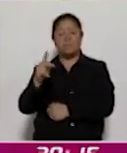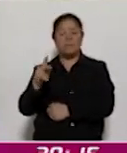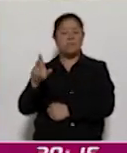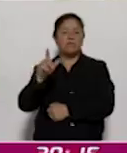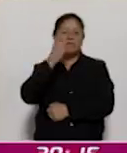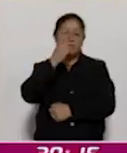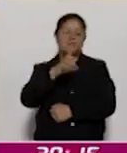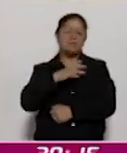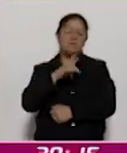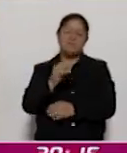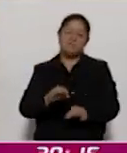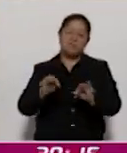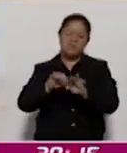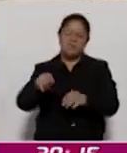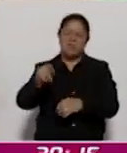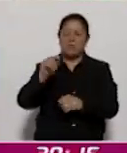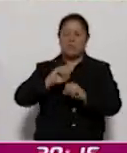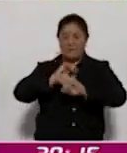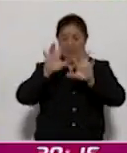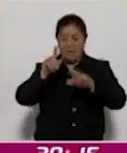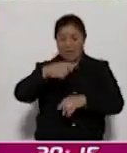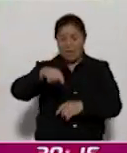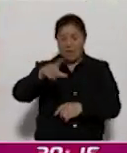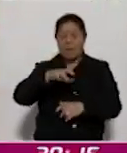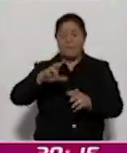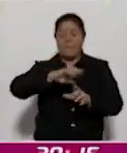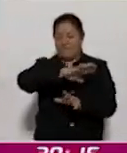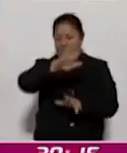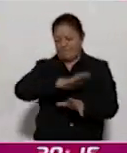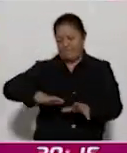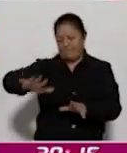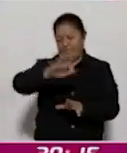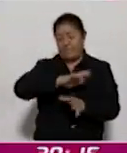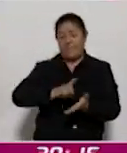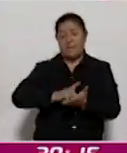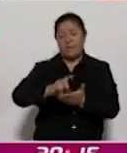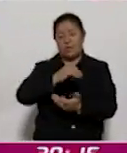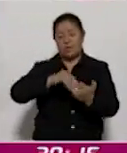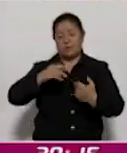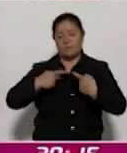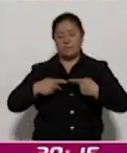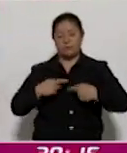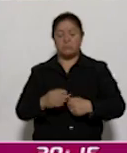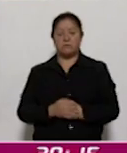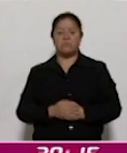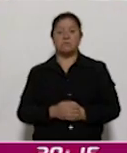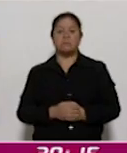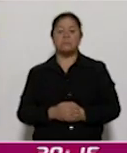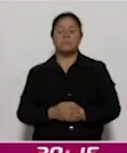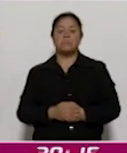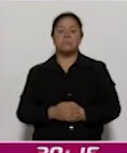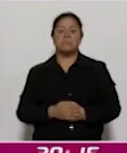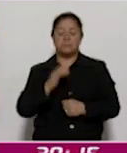y plantear soluciones que abarquen los derechos de todas las personas. Con información de la redacción Coracid Noticias.